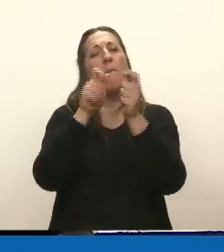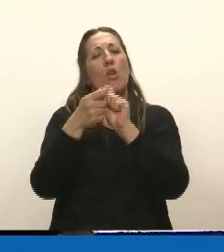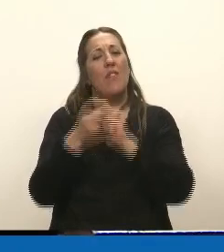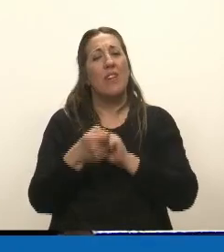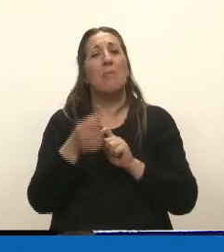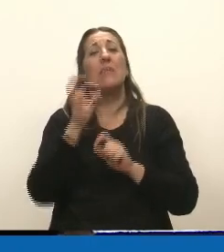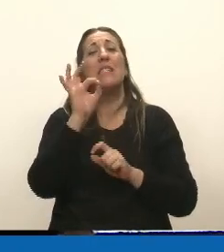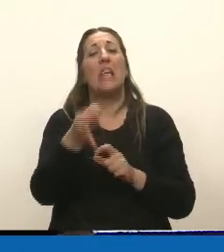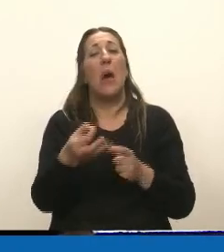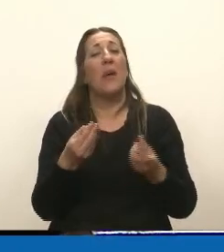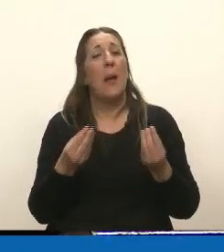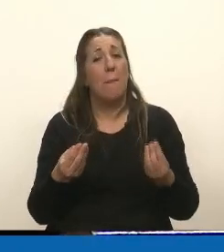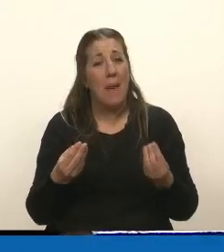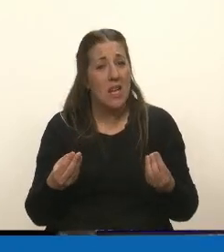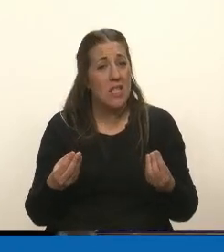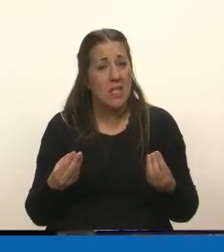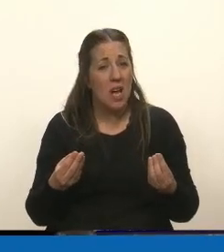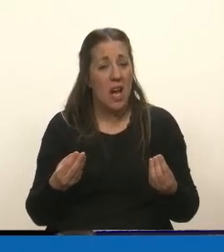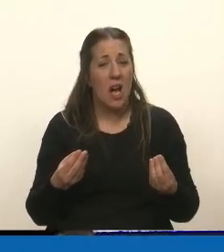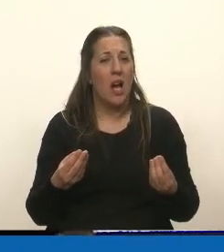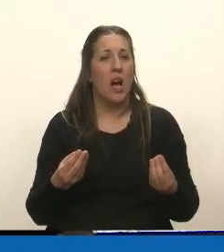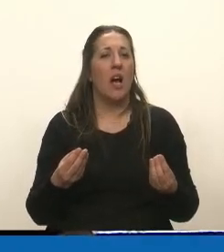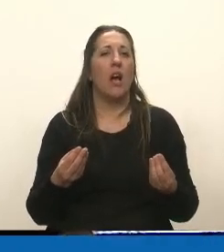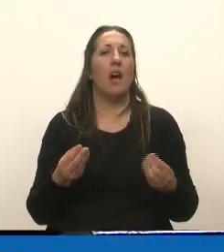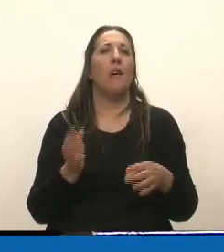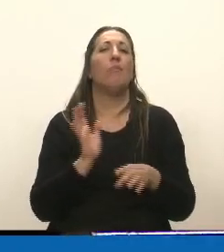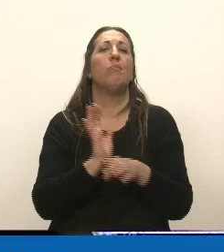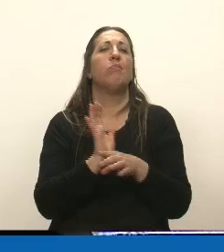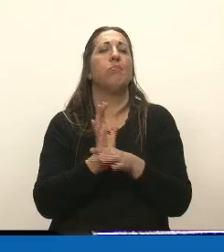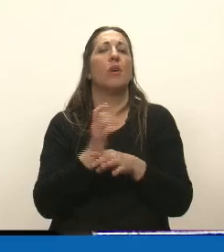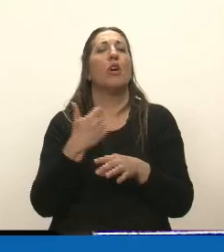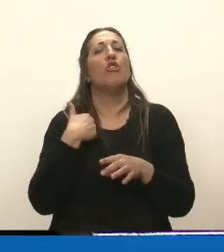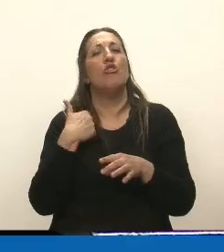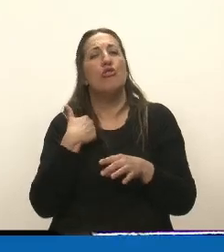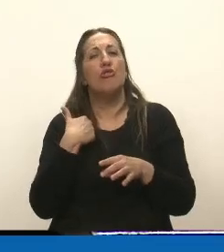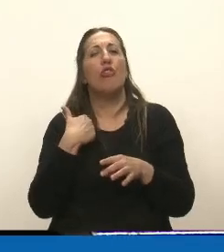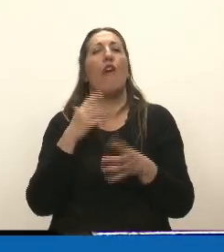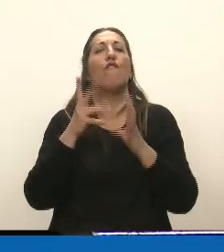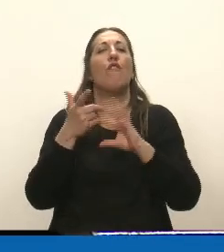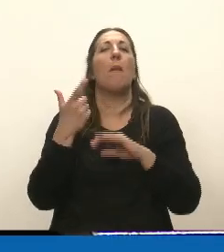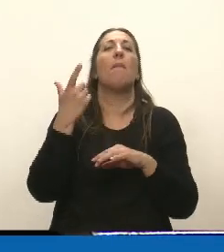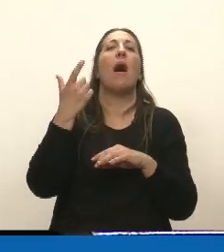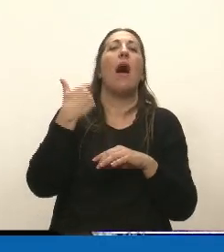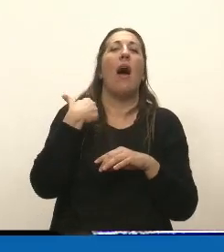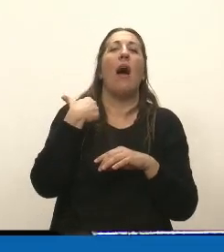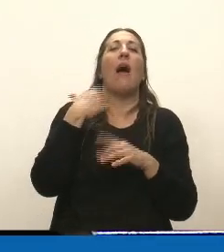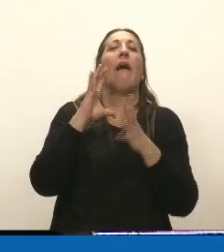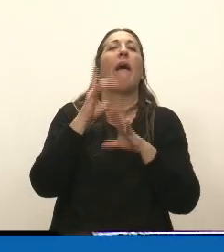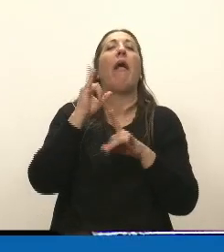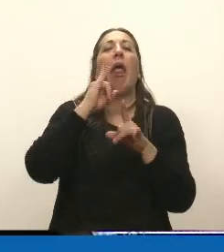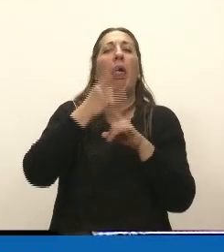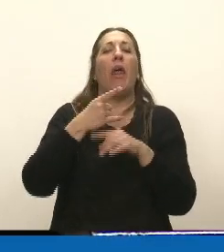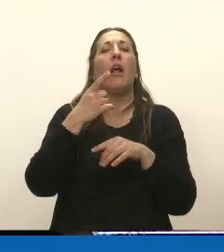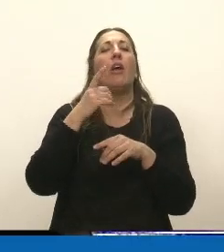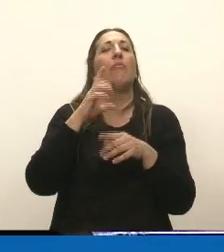qué pasa? No voy a caer en la trampa de la dilación y esto le quiero dejar claro, señor presidente.